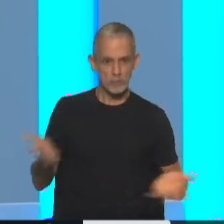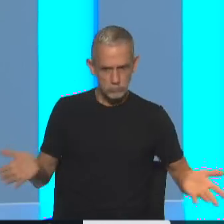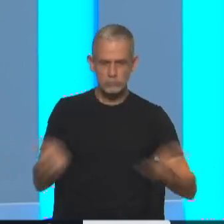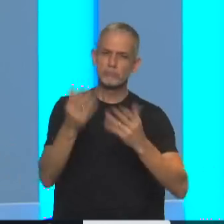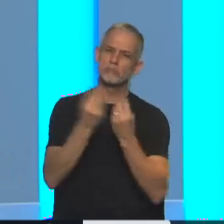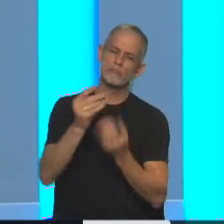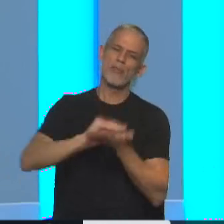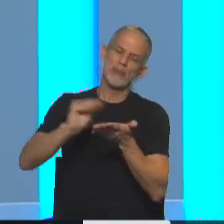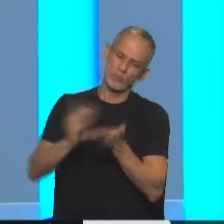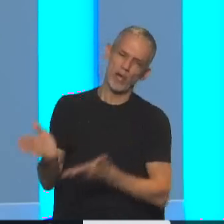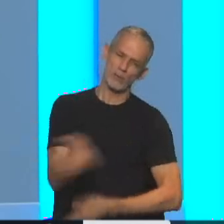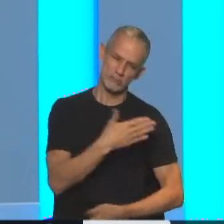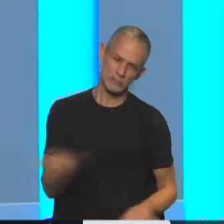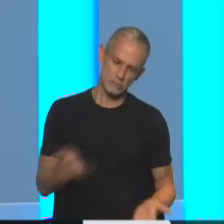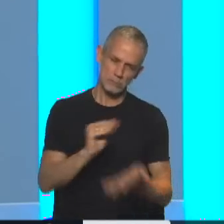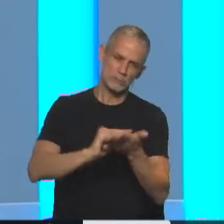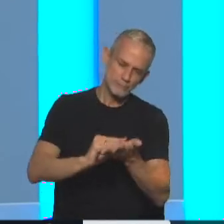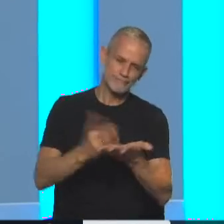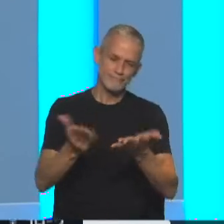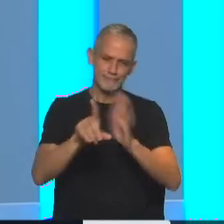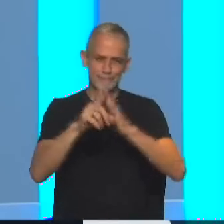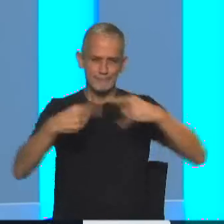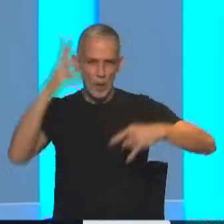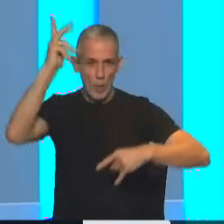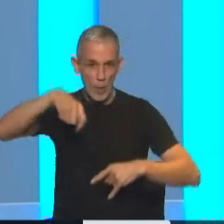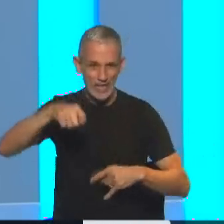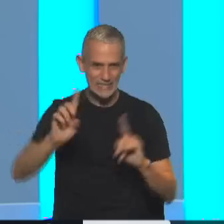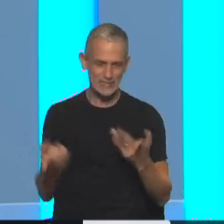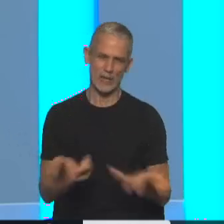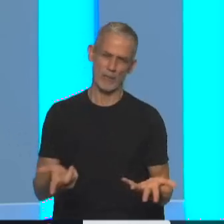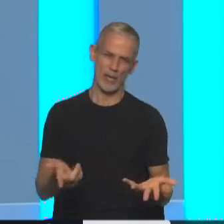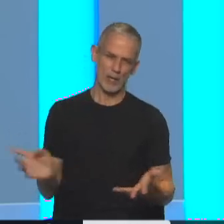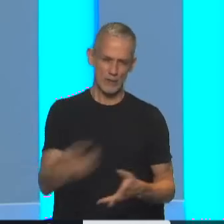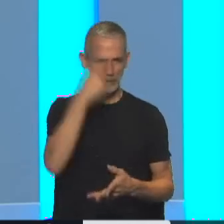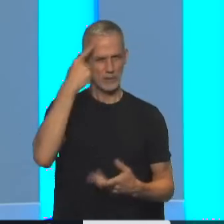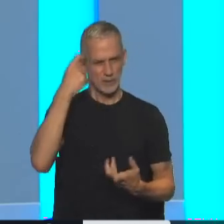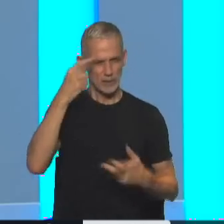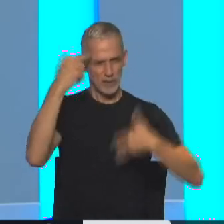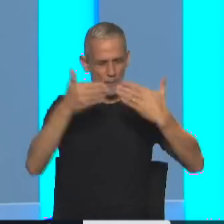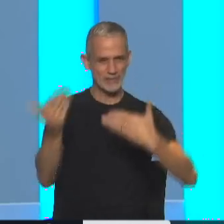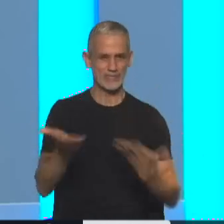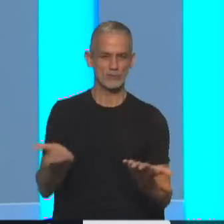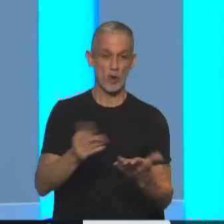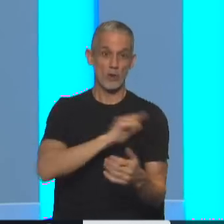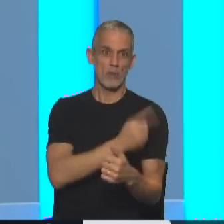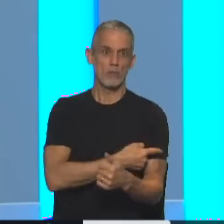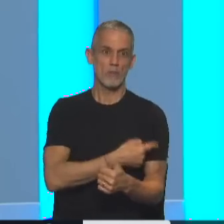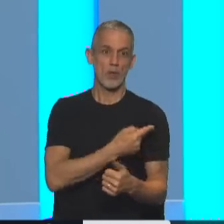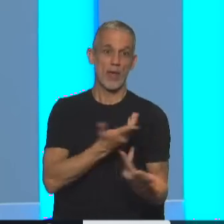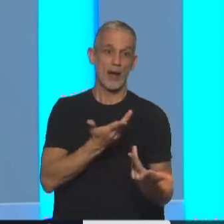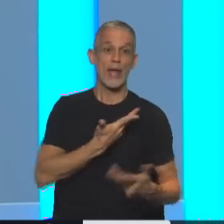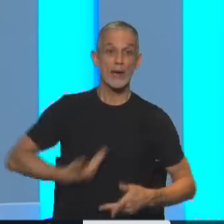a muchos diputados, legisladores, a muchos jueces, como decimos siempre, y también integrantes del Poder